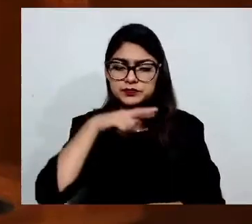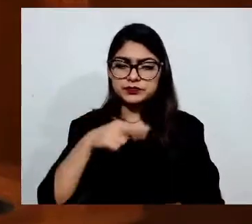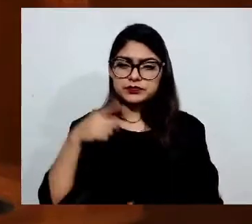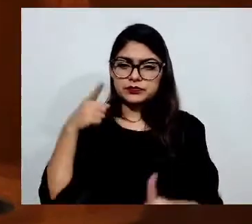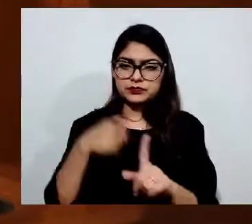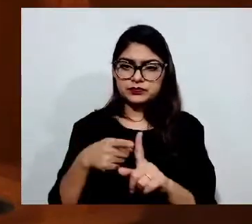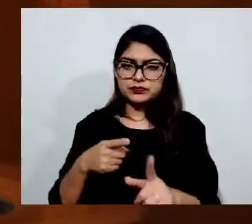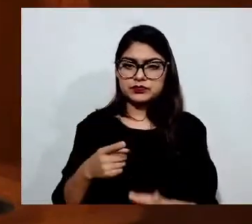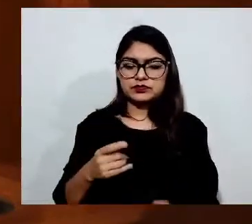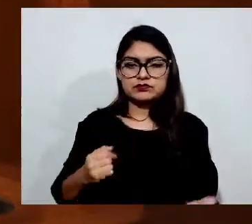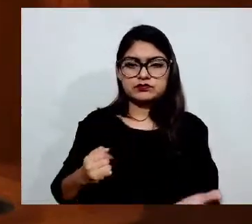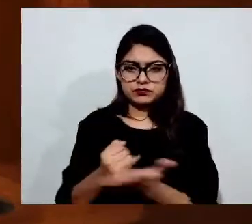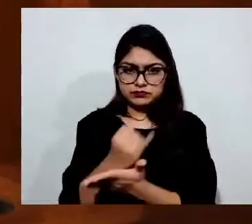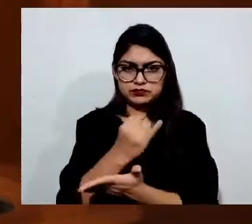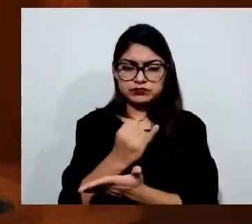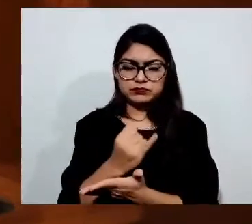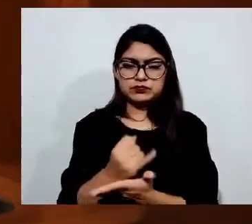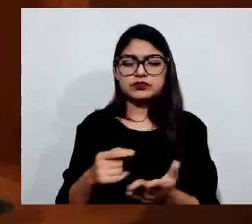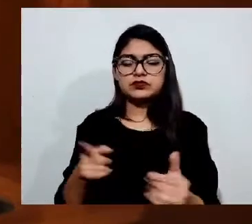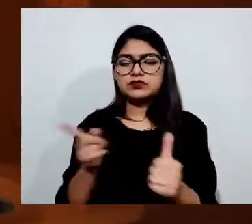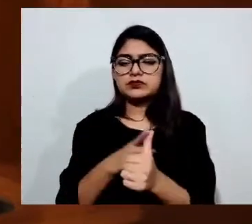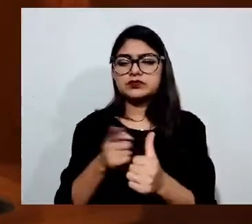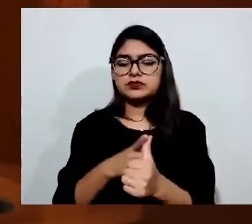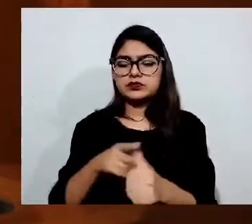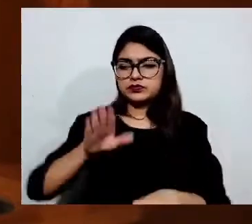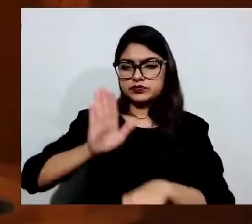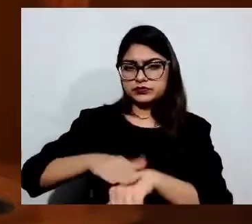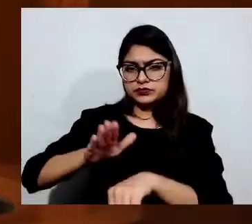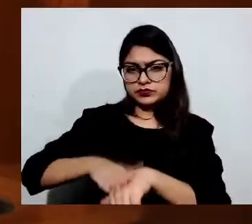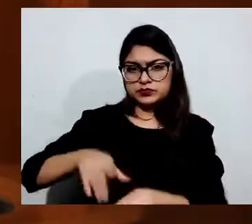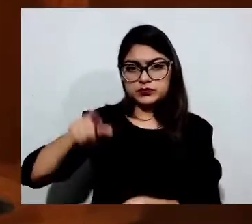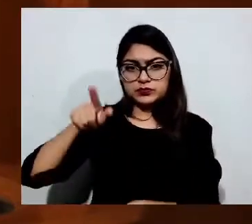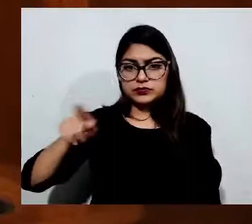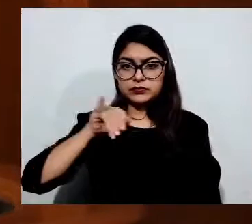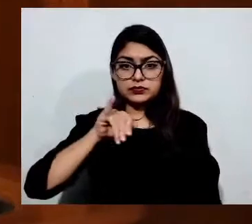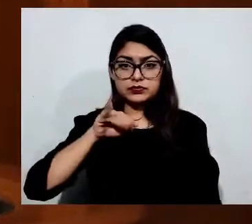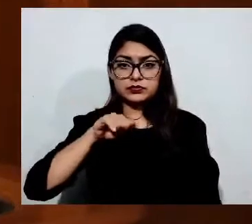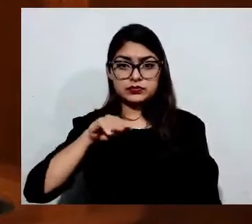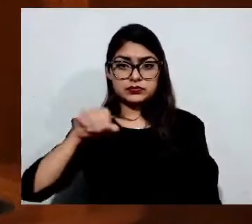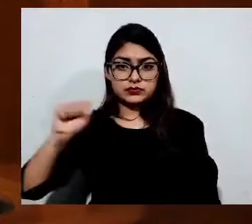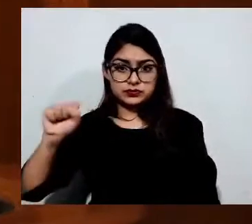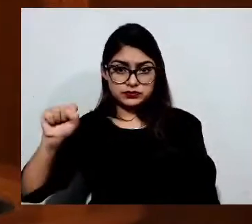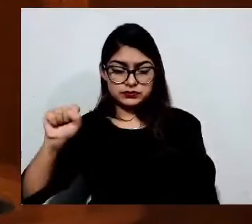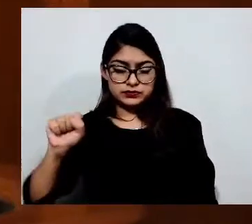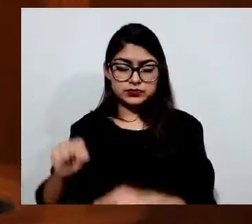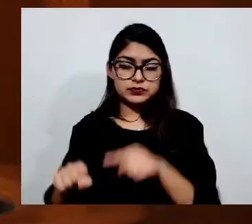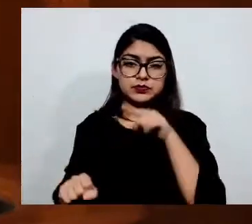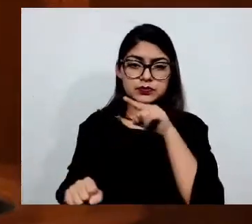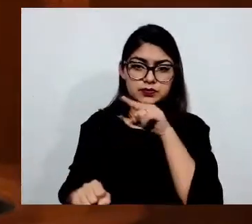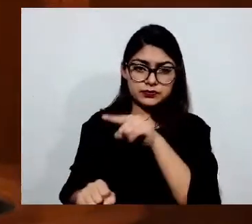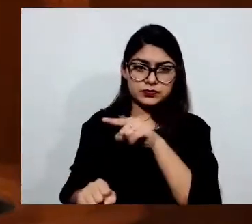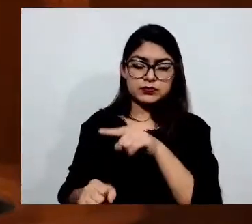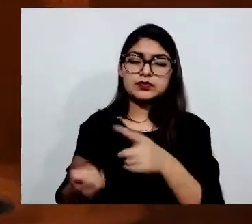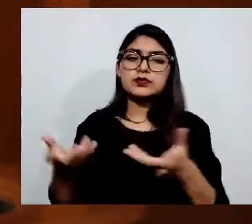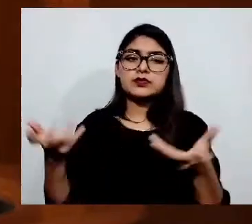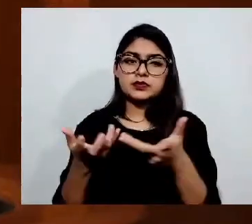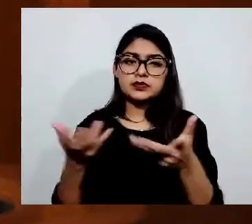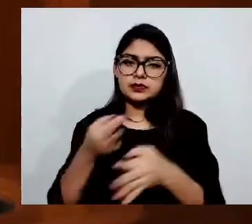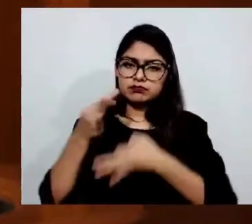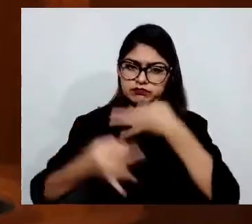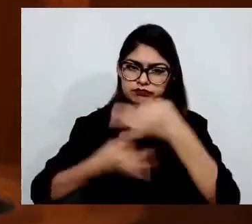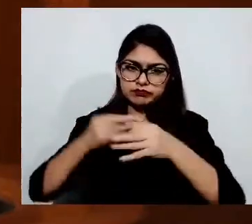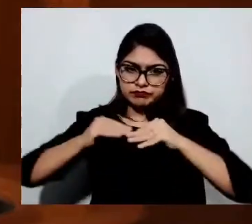respetuosamente al Instituto Mexicano del Seguro Social para que difunda y promueva el esquema de seguridad social